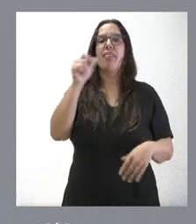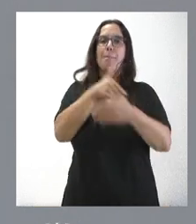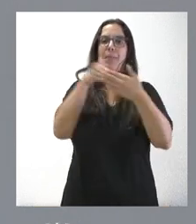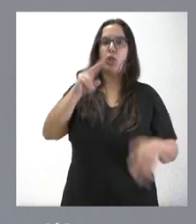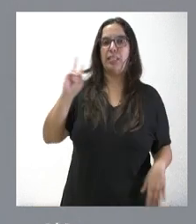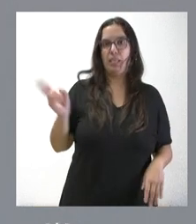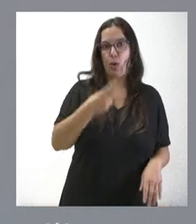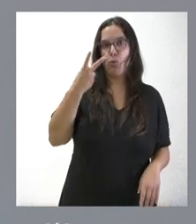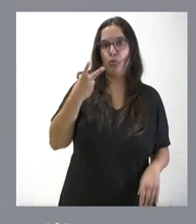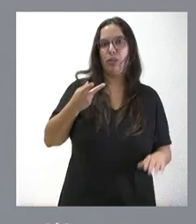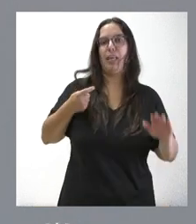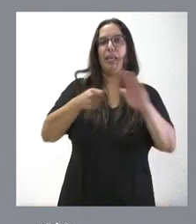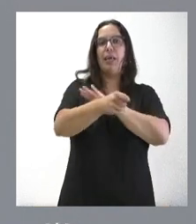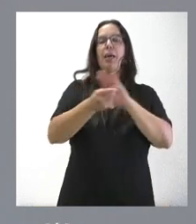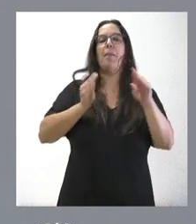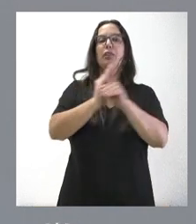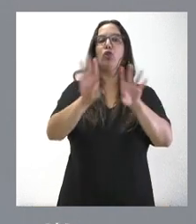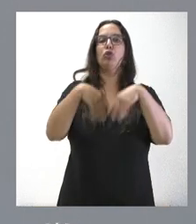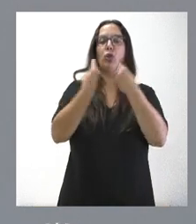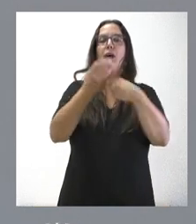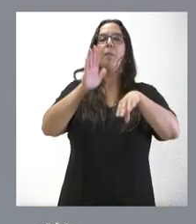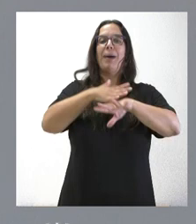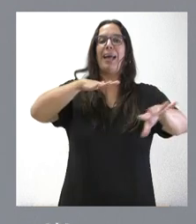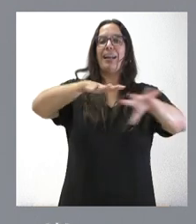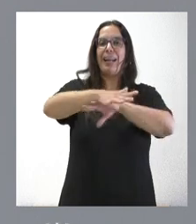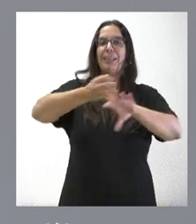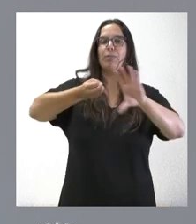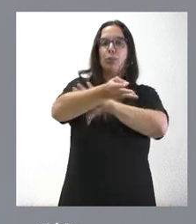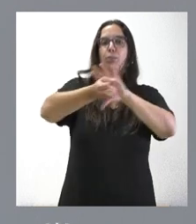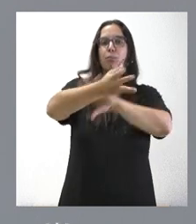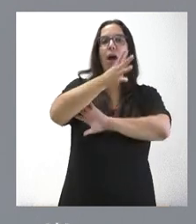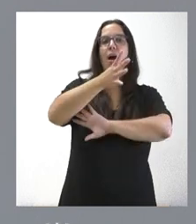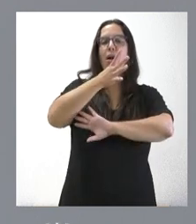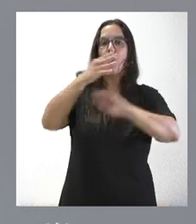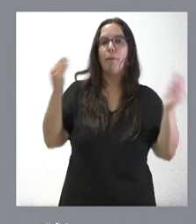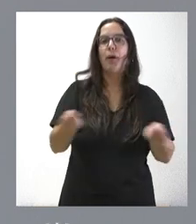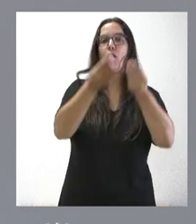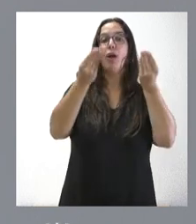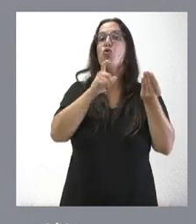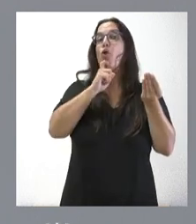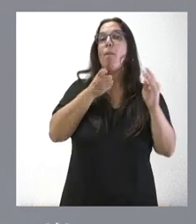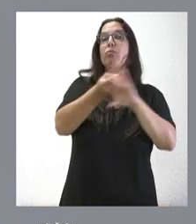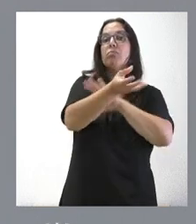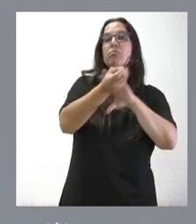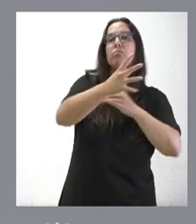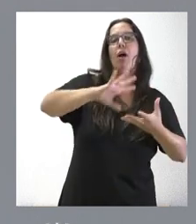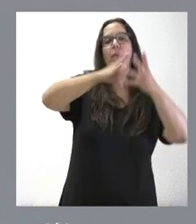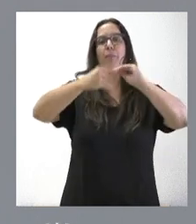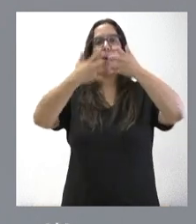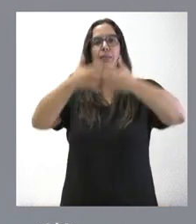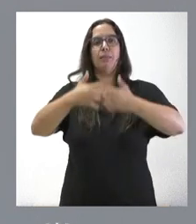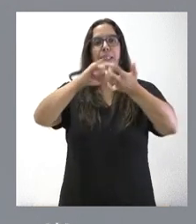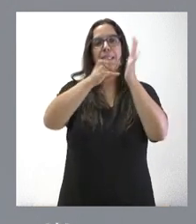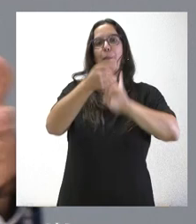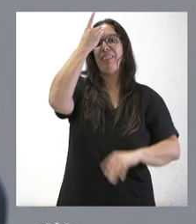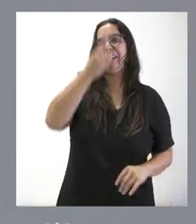de euros de inversión para mejora de las redes de distribución, para la digitalización de los abastecimientos, lo que nos va a